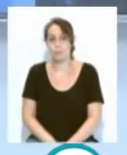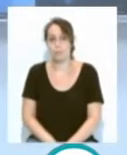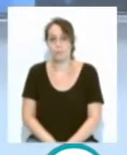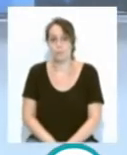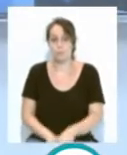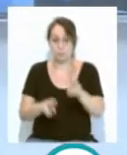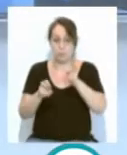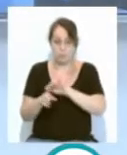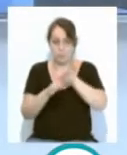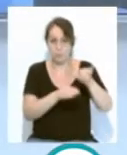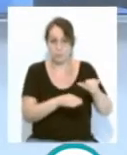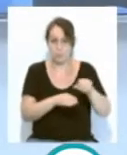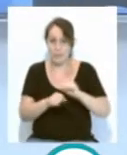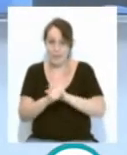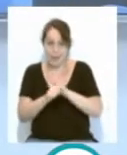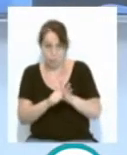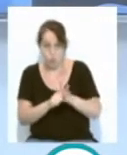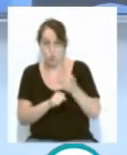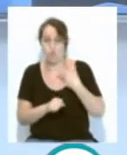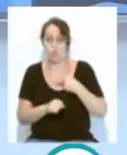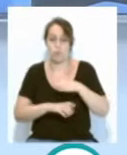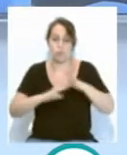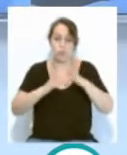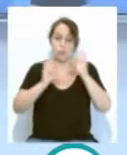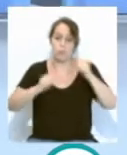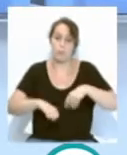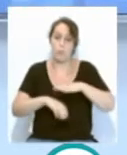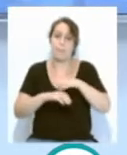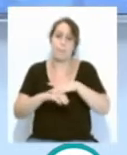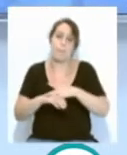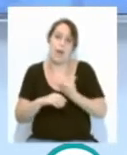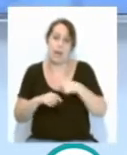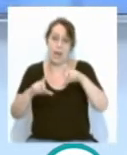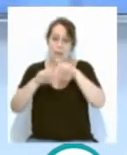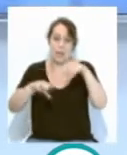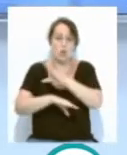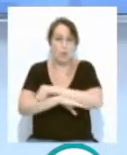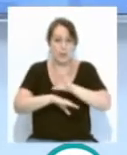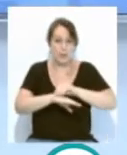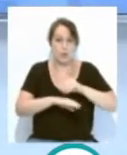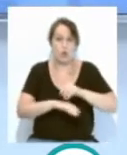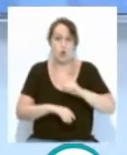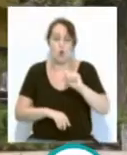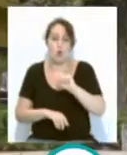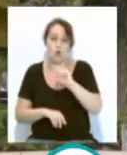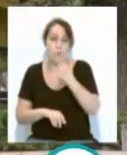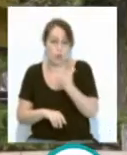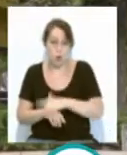Cambiamos de asunto. Carrefour ha alcanzado un acuerdo para adquirir el negocio de la cadena de supermercados SuperSol.